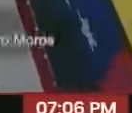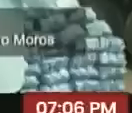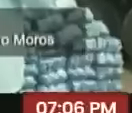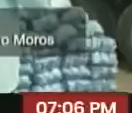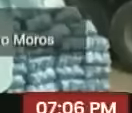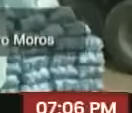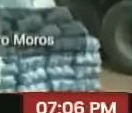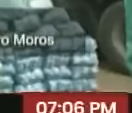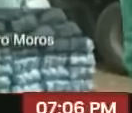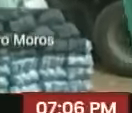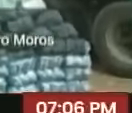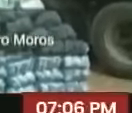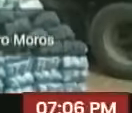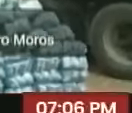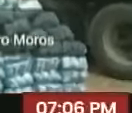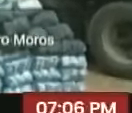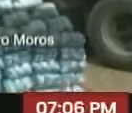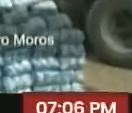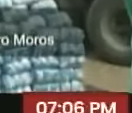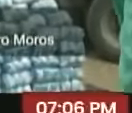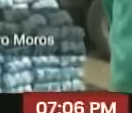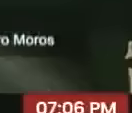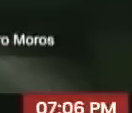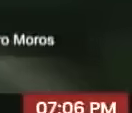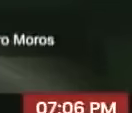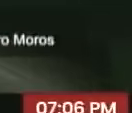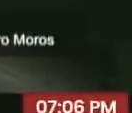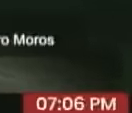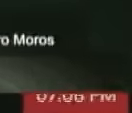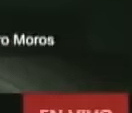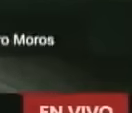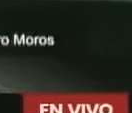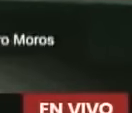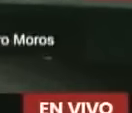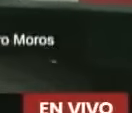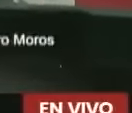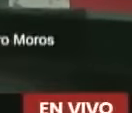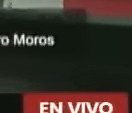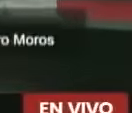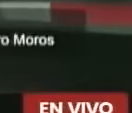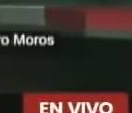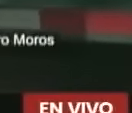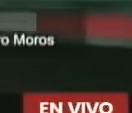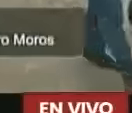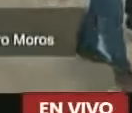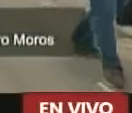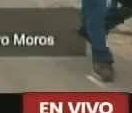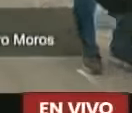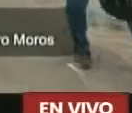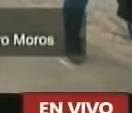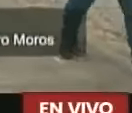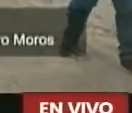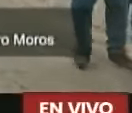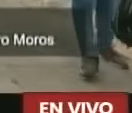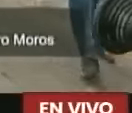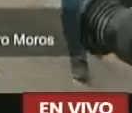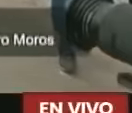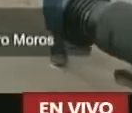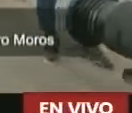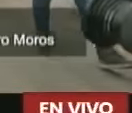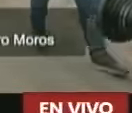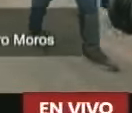como parte del quinto aniversario del miércoles productivo el presidente de la república bolivariana de Venezuela